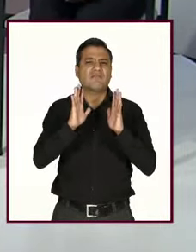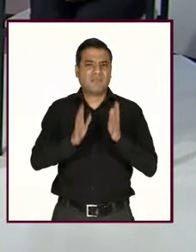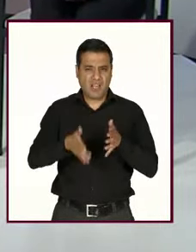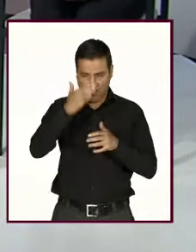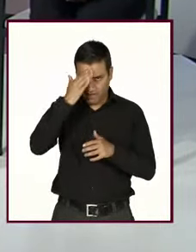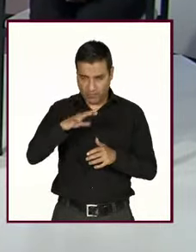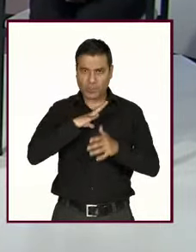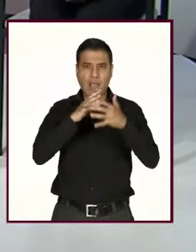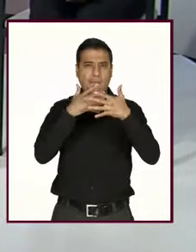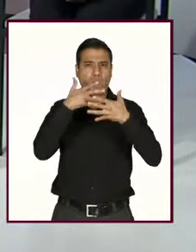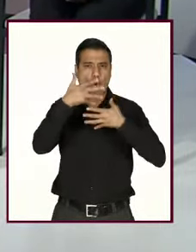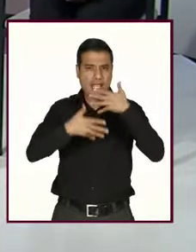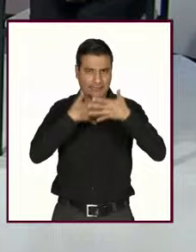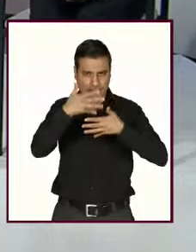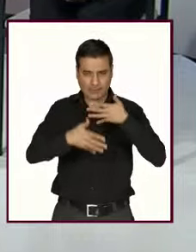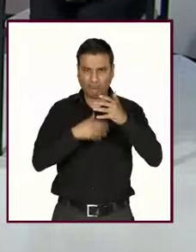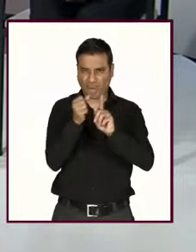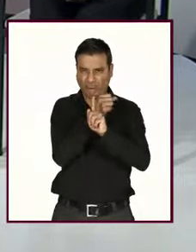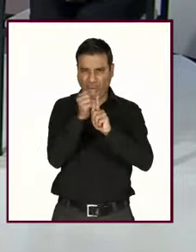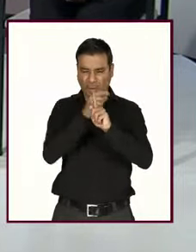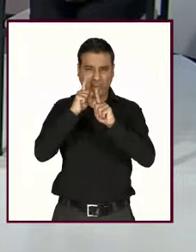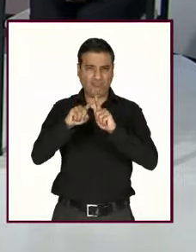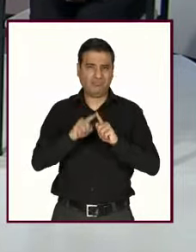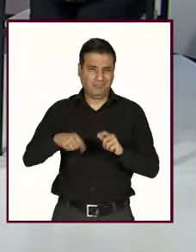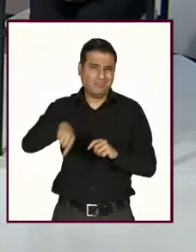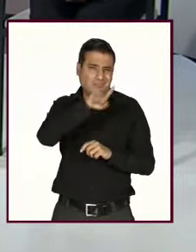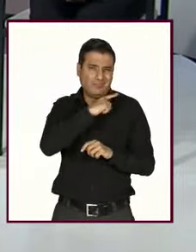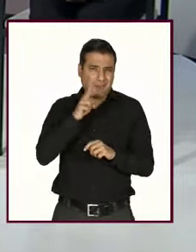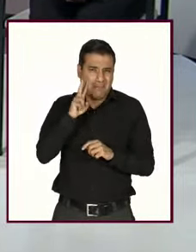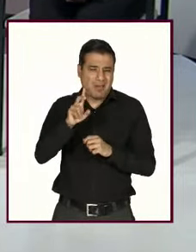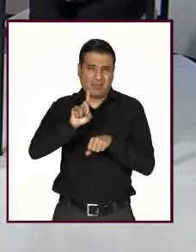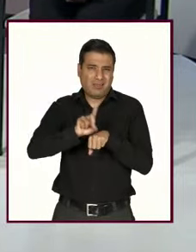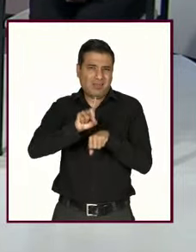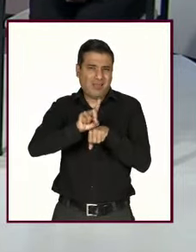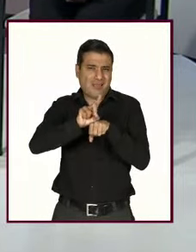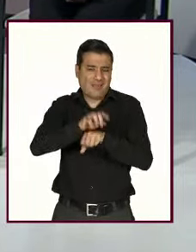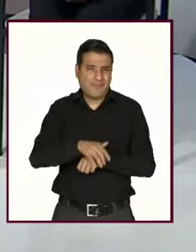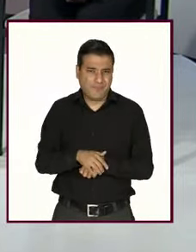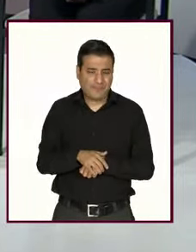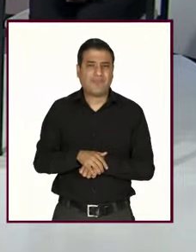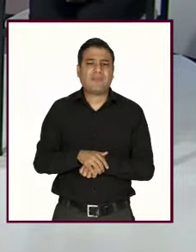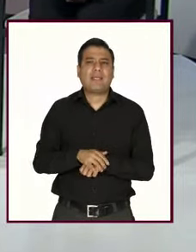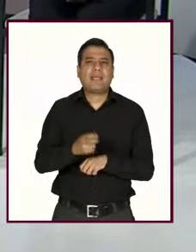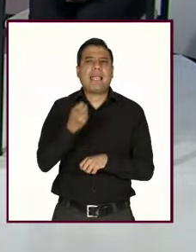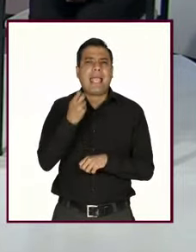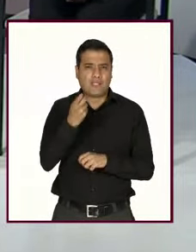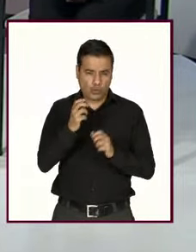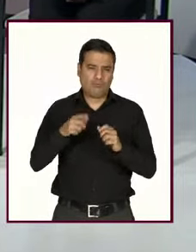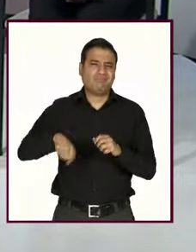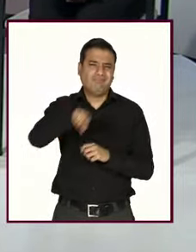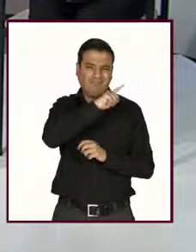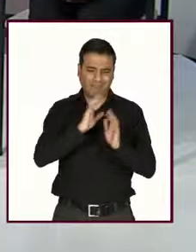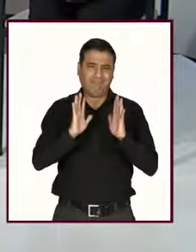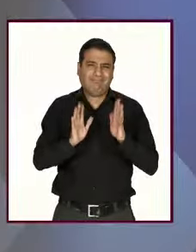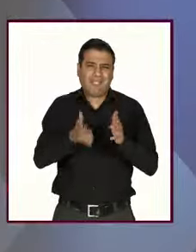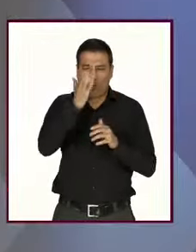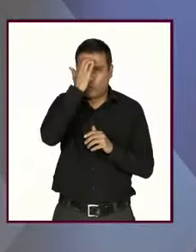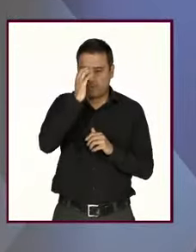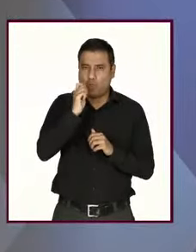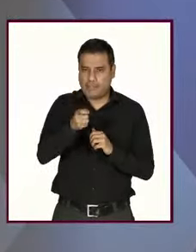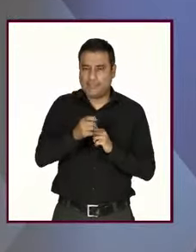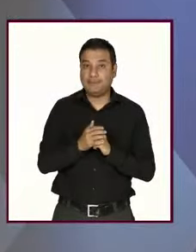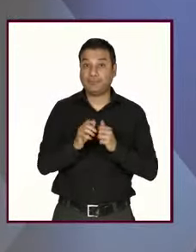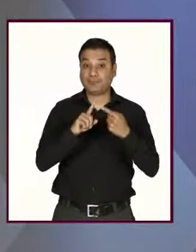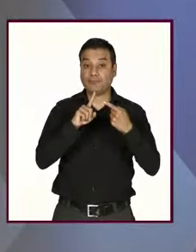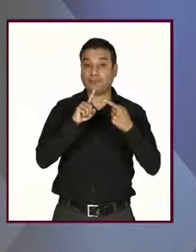la mayoría de nosotros podemos observar el día a día y que constituyen aglicismos que ya tenemos identificados. En primera instancia